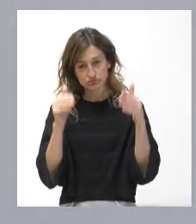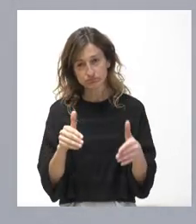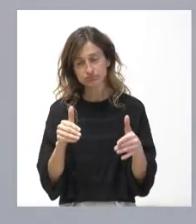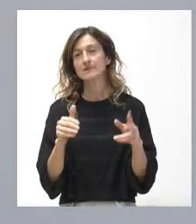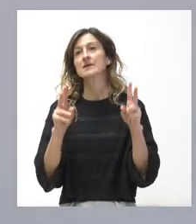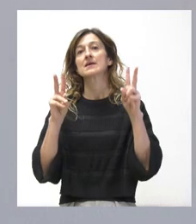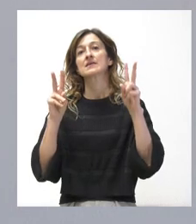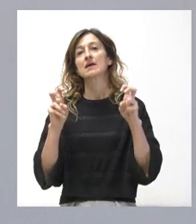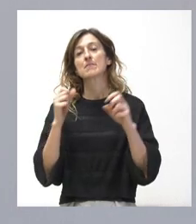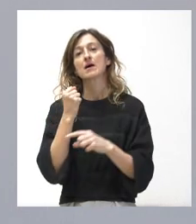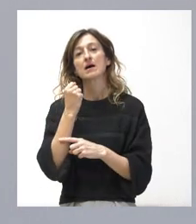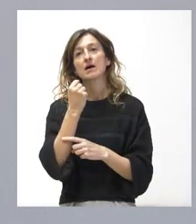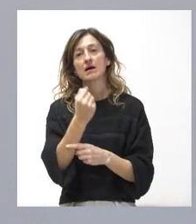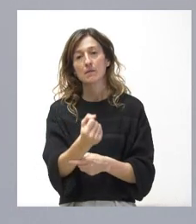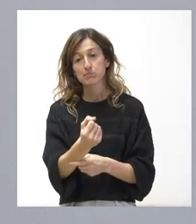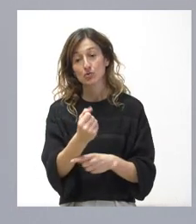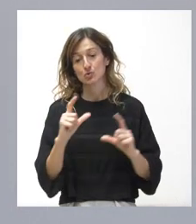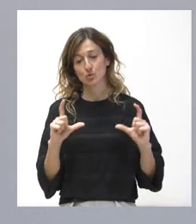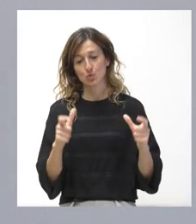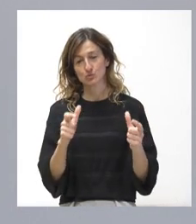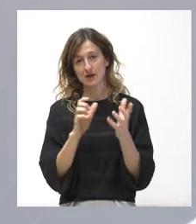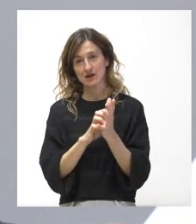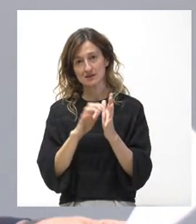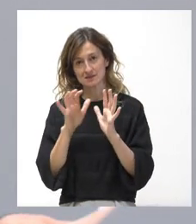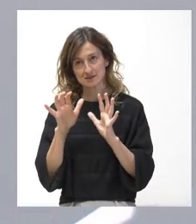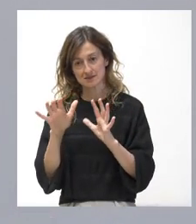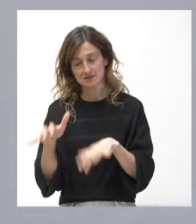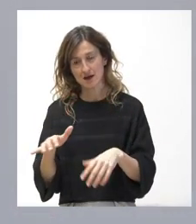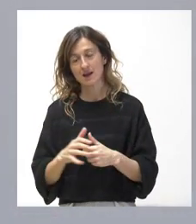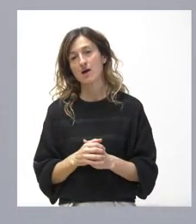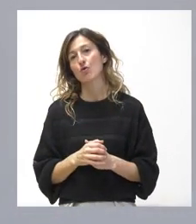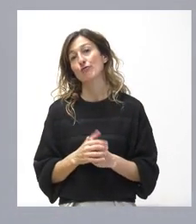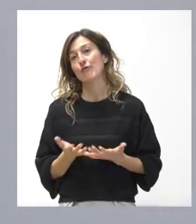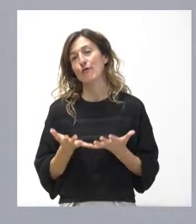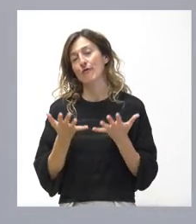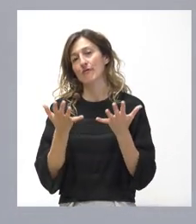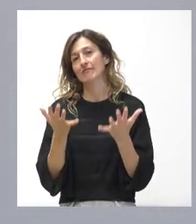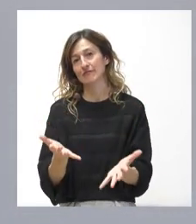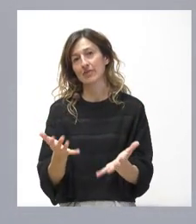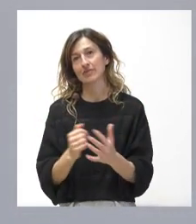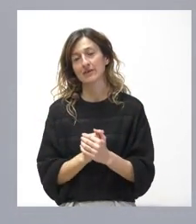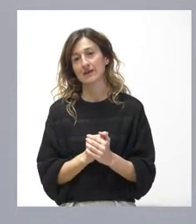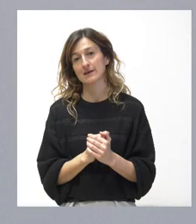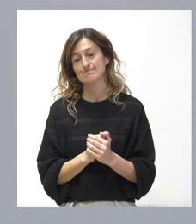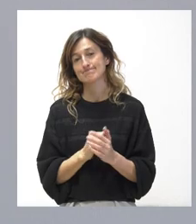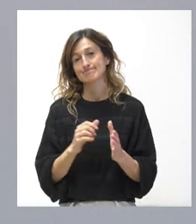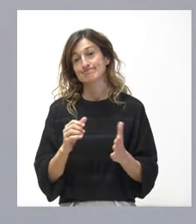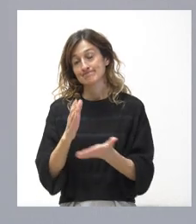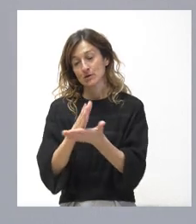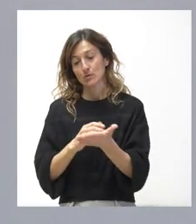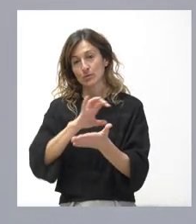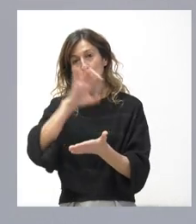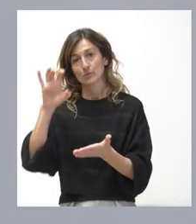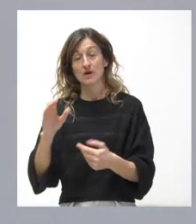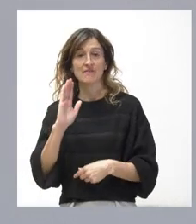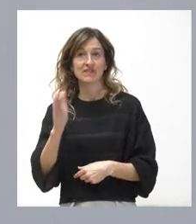que ver con el apoyo que la Junta de Castilla y León está ofreciendo a las comunidades autónomas afectadas